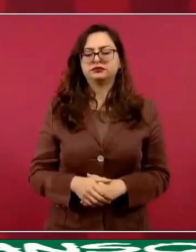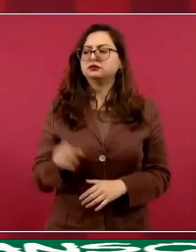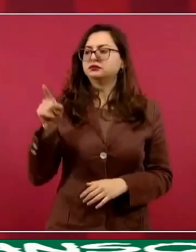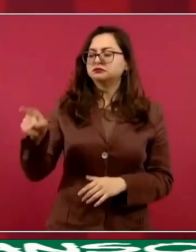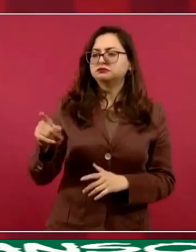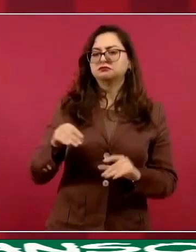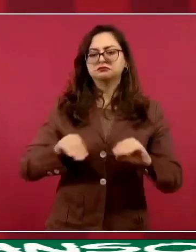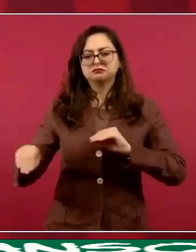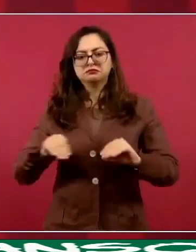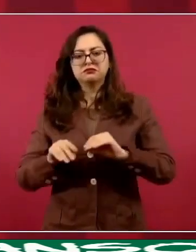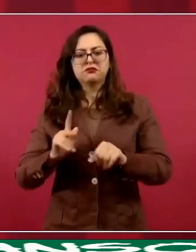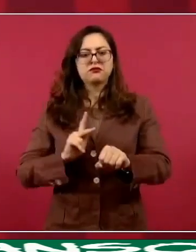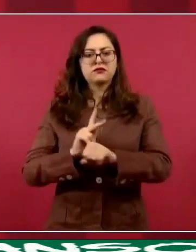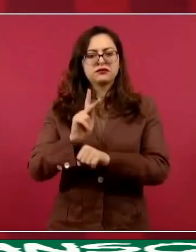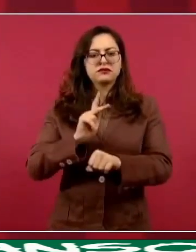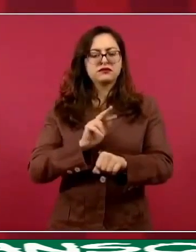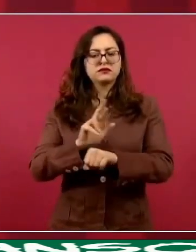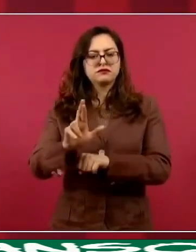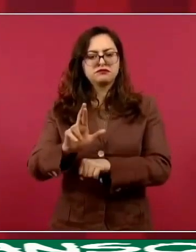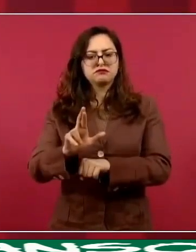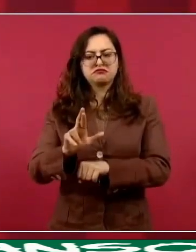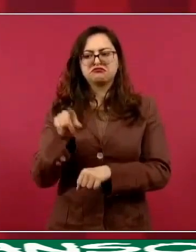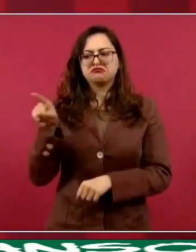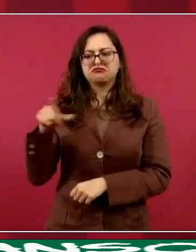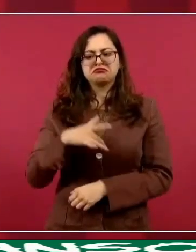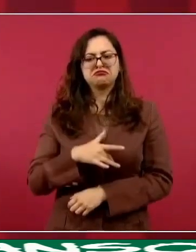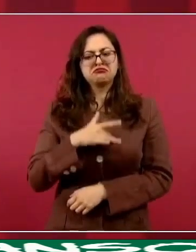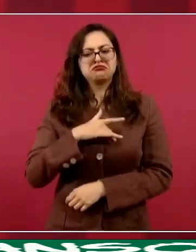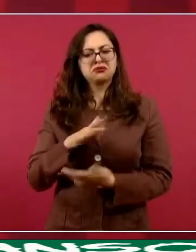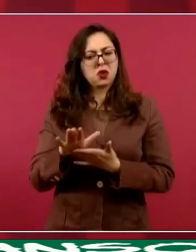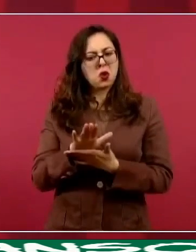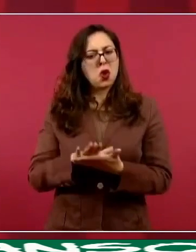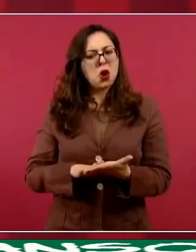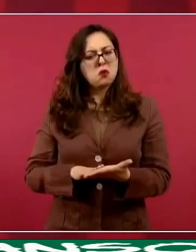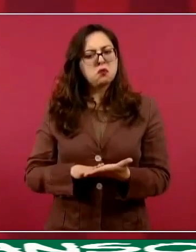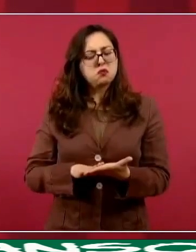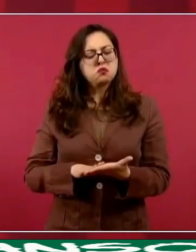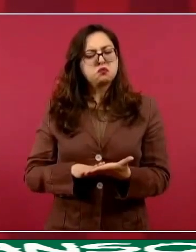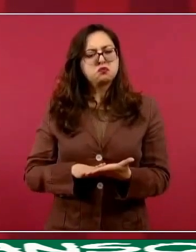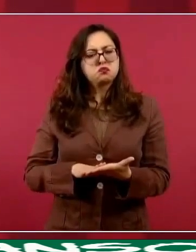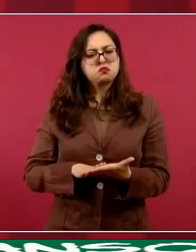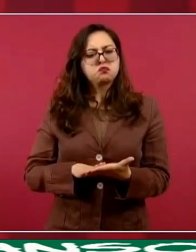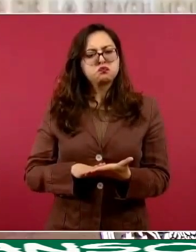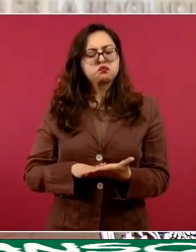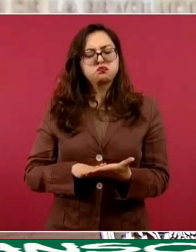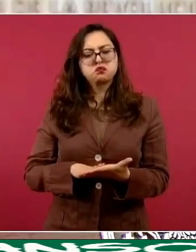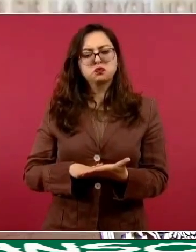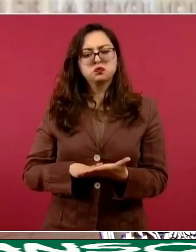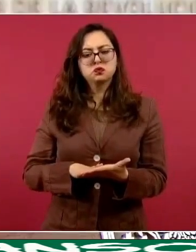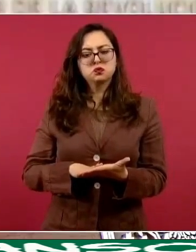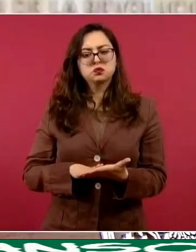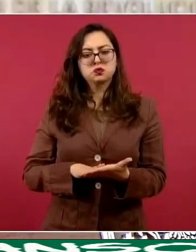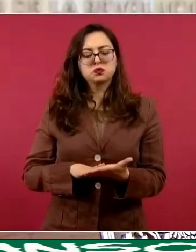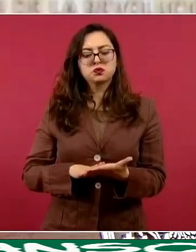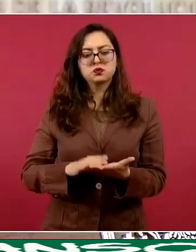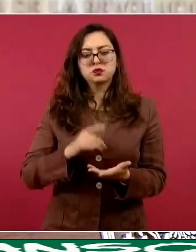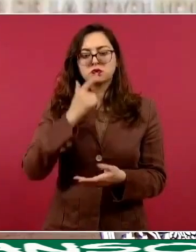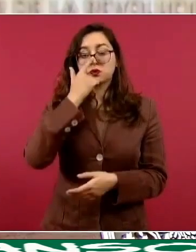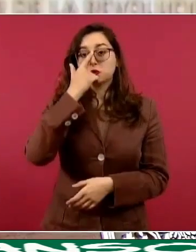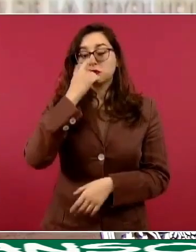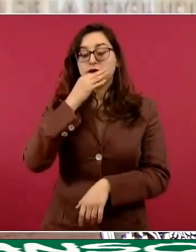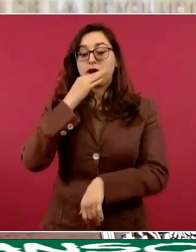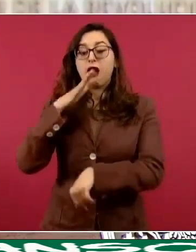y es sensible y decirle